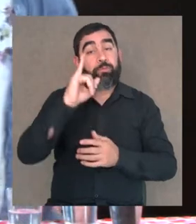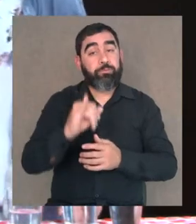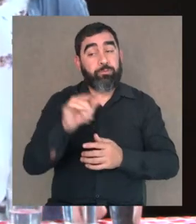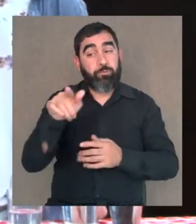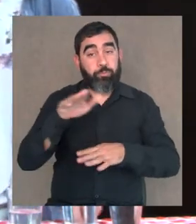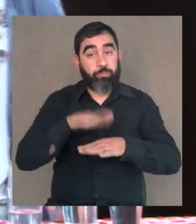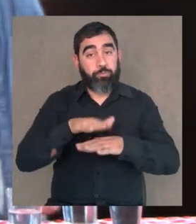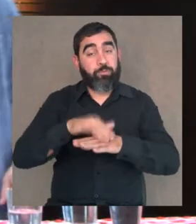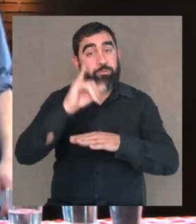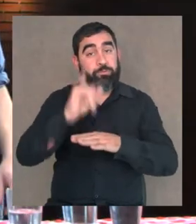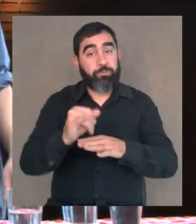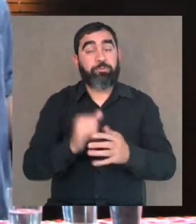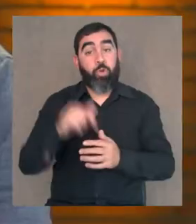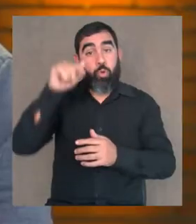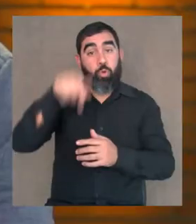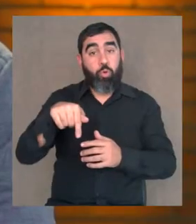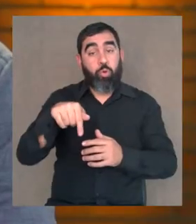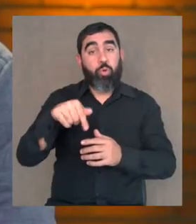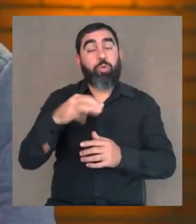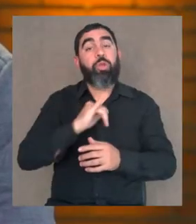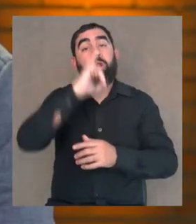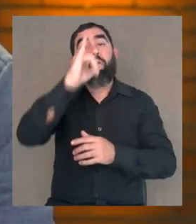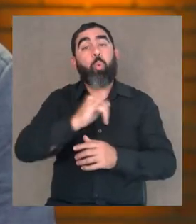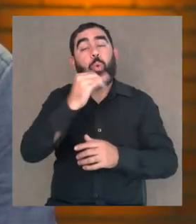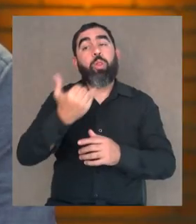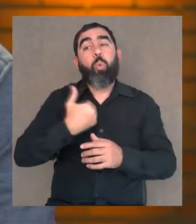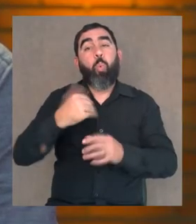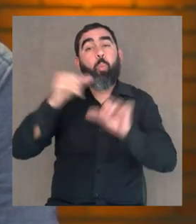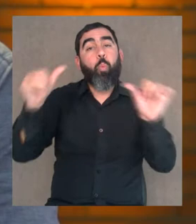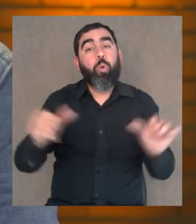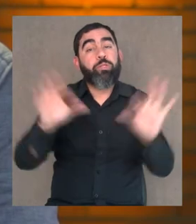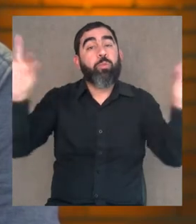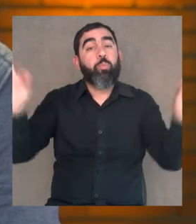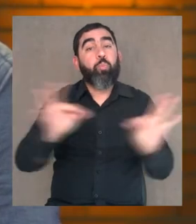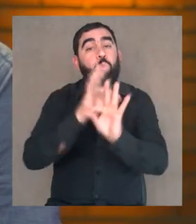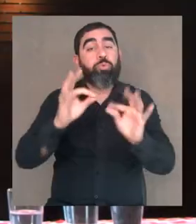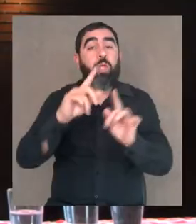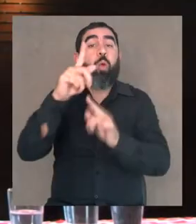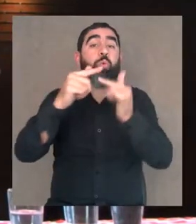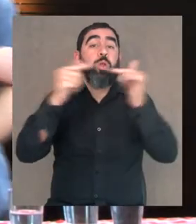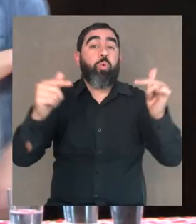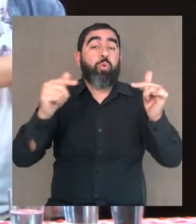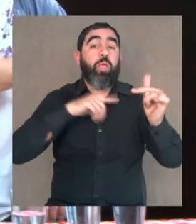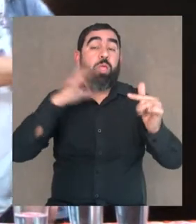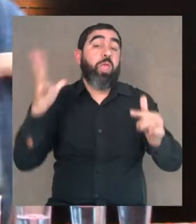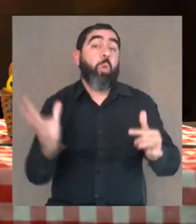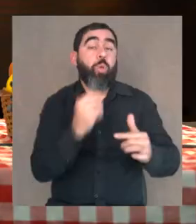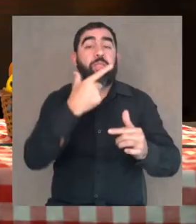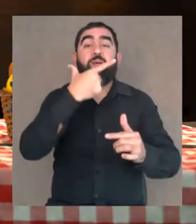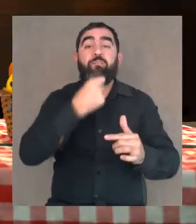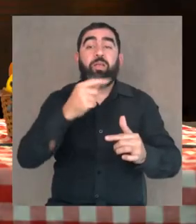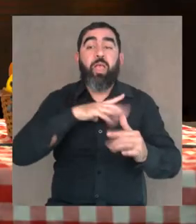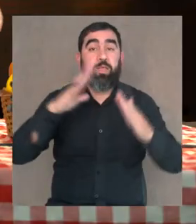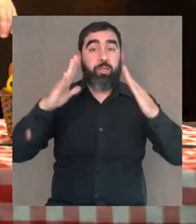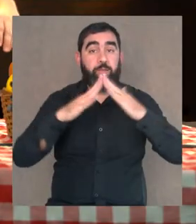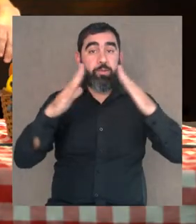¿no? Sí, la verdad. Hoy les vamos a contar cómo pueden hacer música con algunos elementos fáciles de conseguir o que